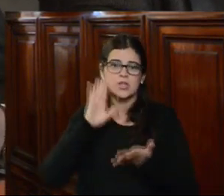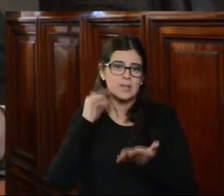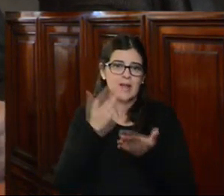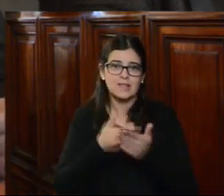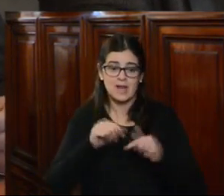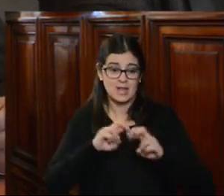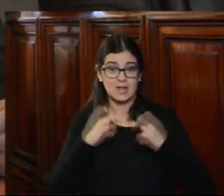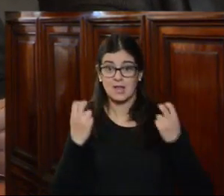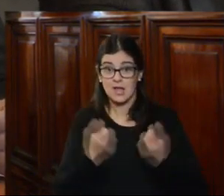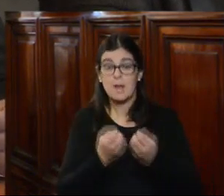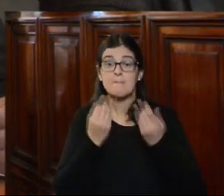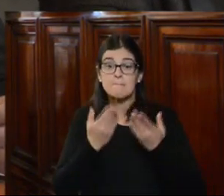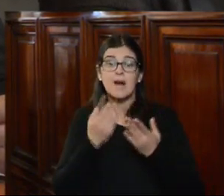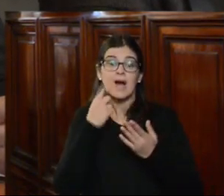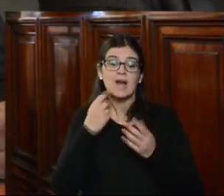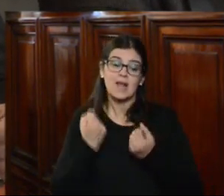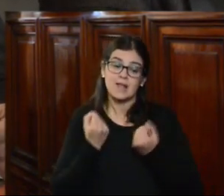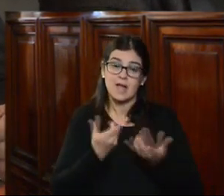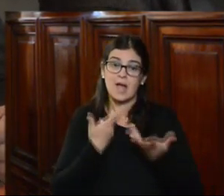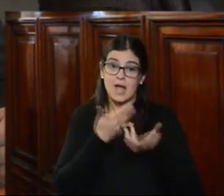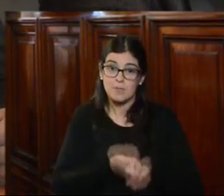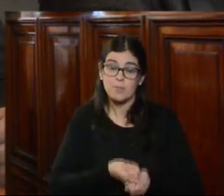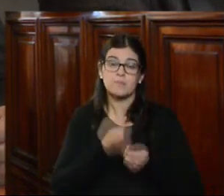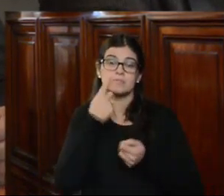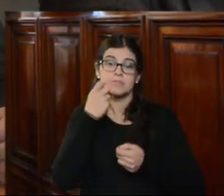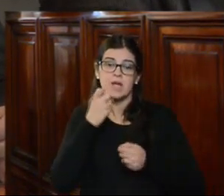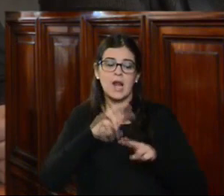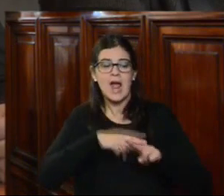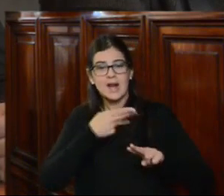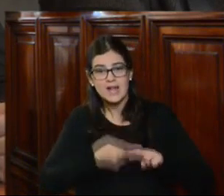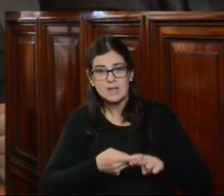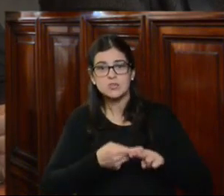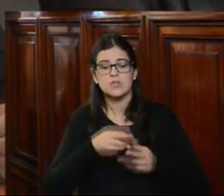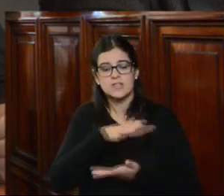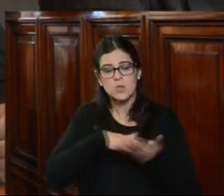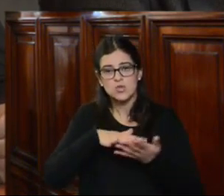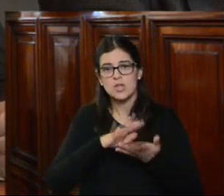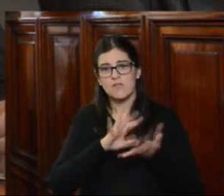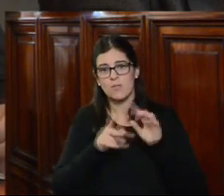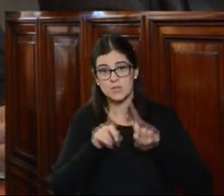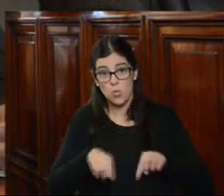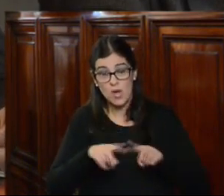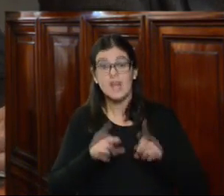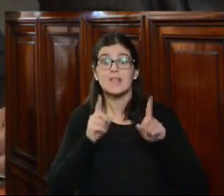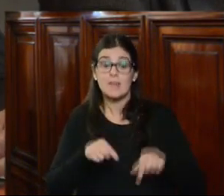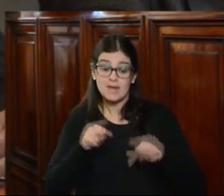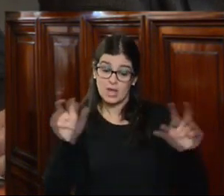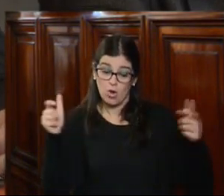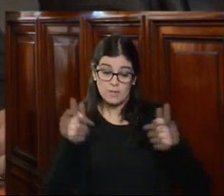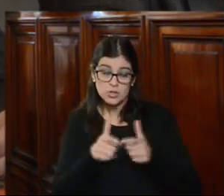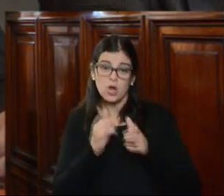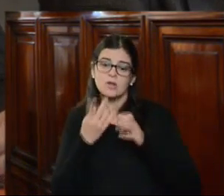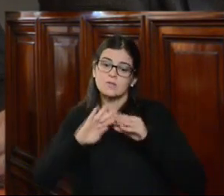esta audiencia a los efectos de contribuir a evitar la reiteración de casos similares. Y asimismo que esta comisión